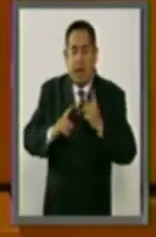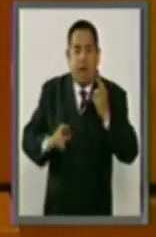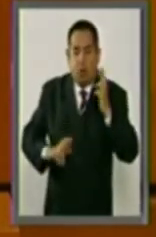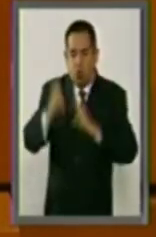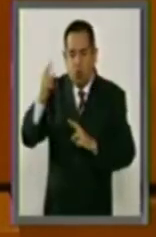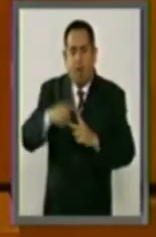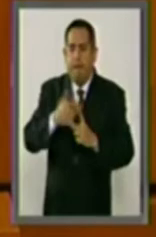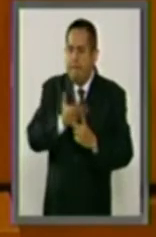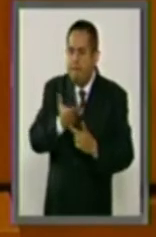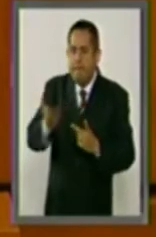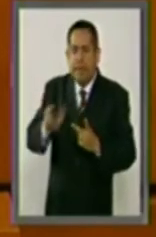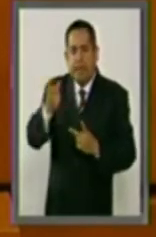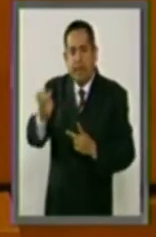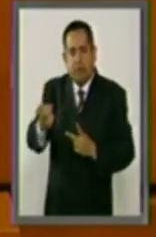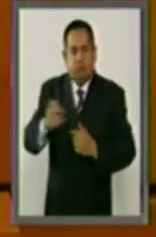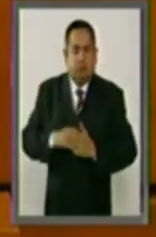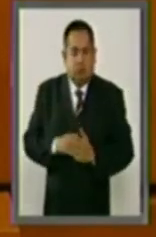revolución.